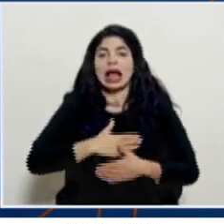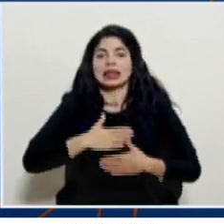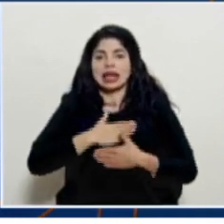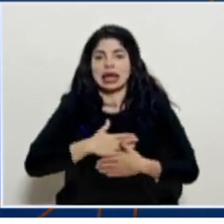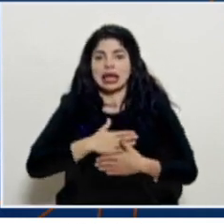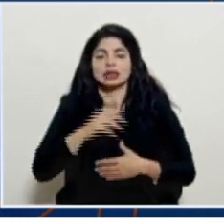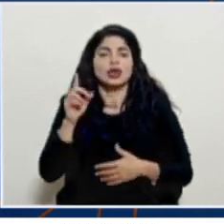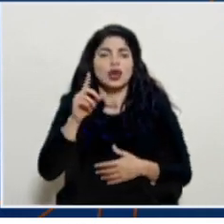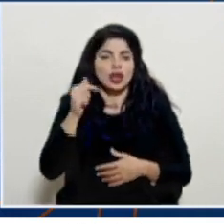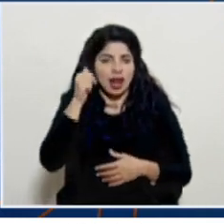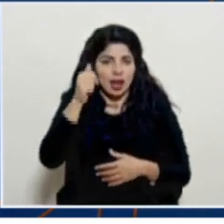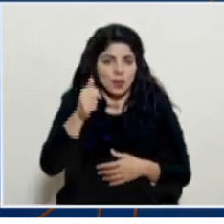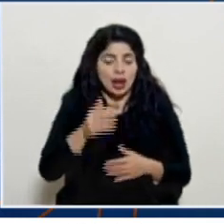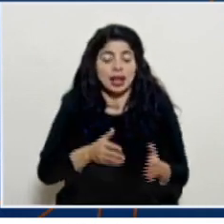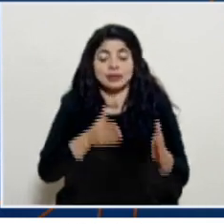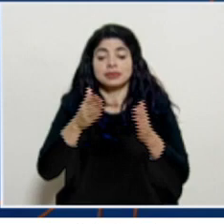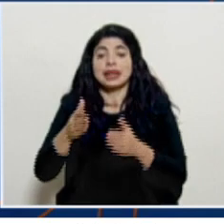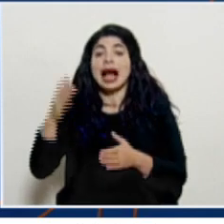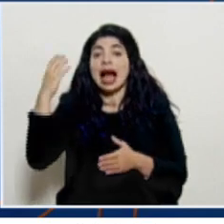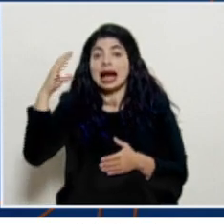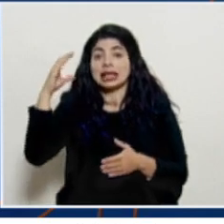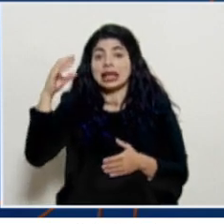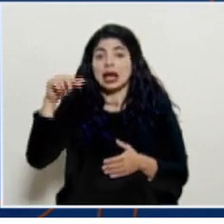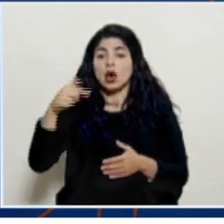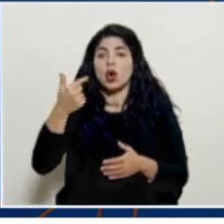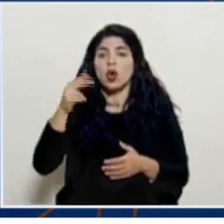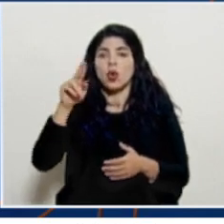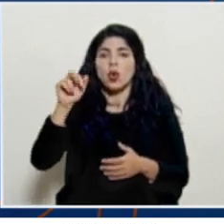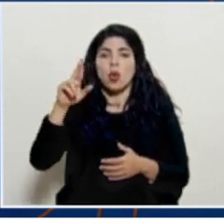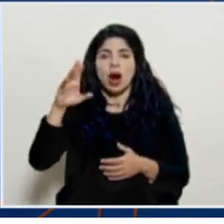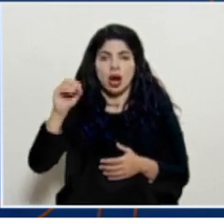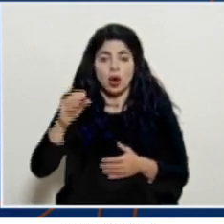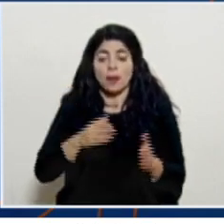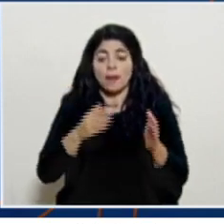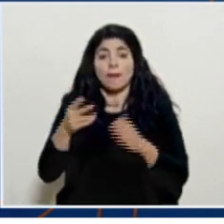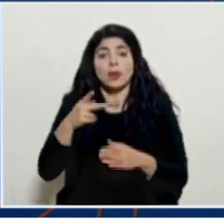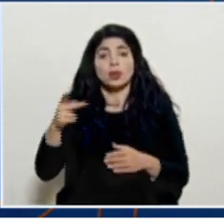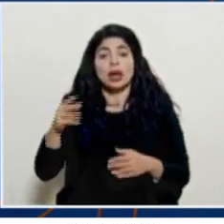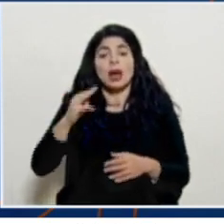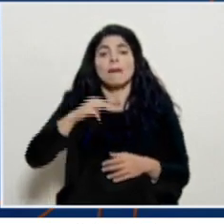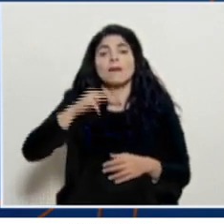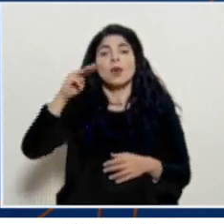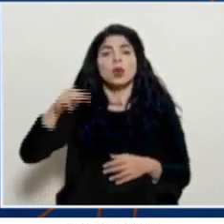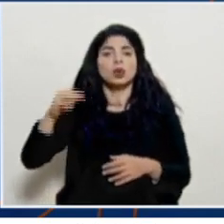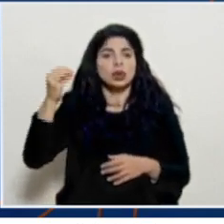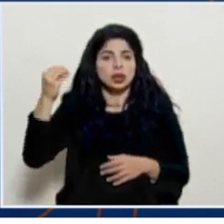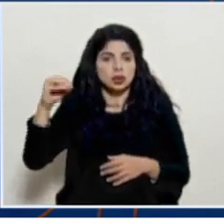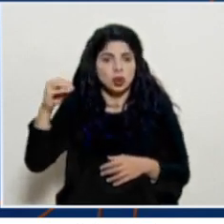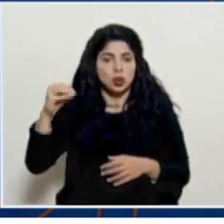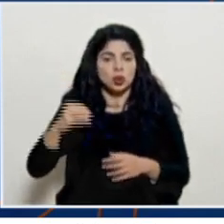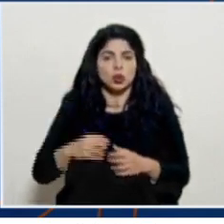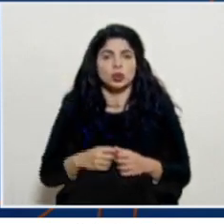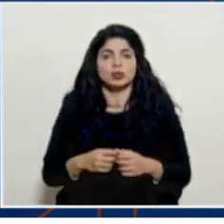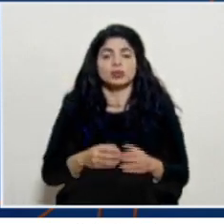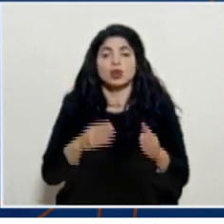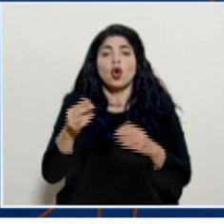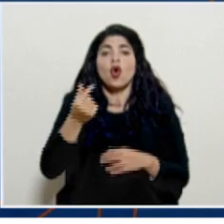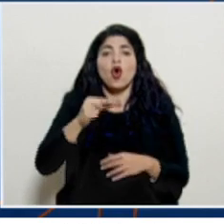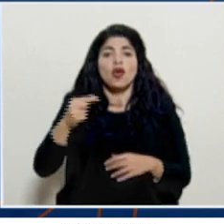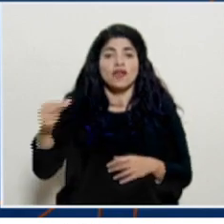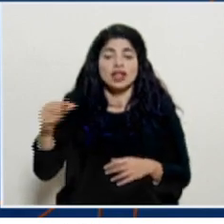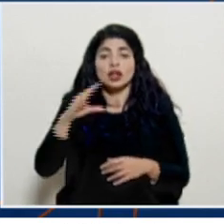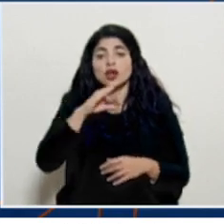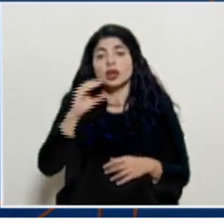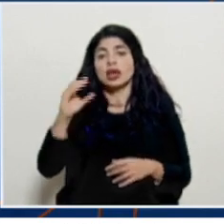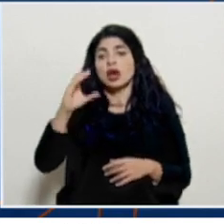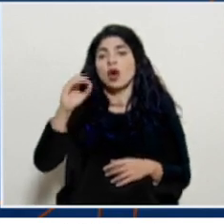la provincia de Alajuela en Cartago el Huarco en Punta Arenas Montes de Oro Golfito y